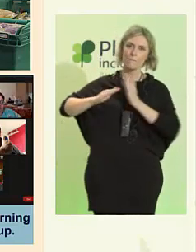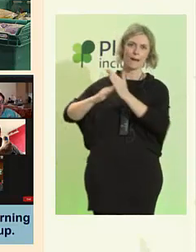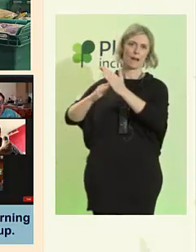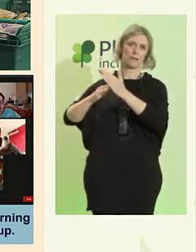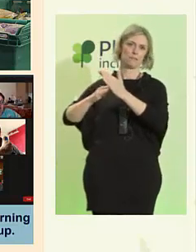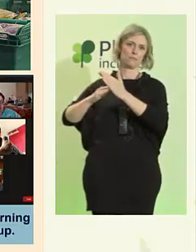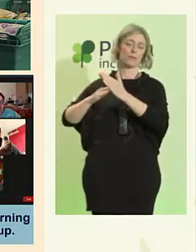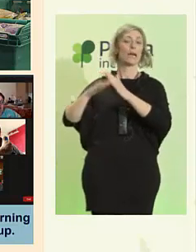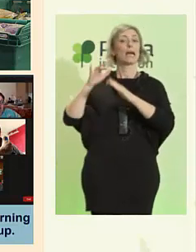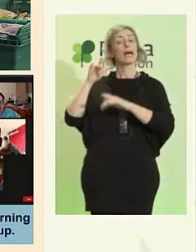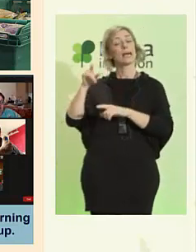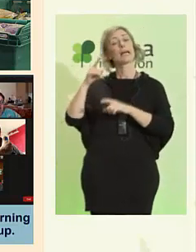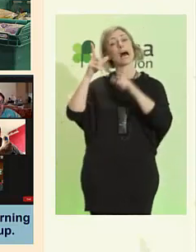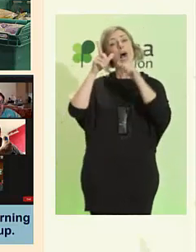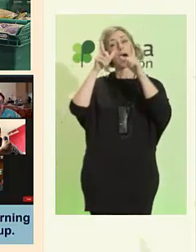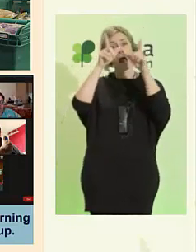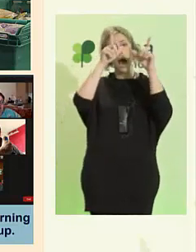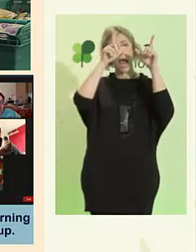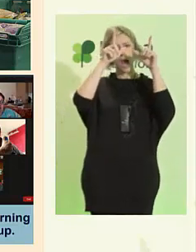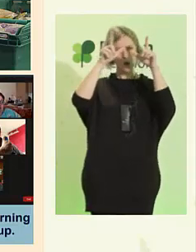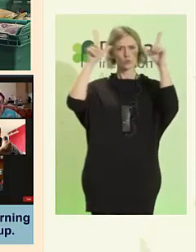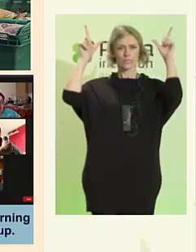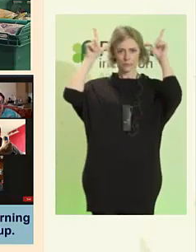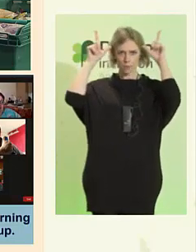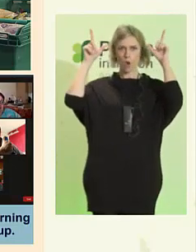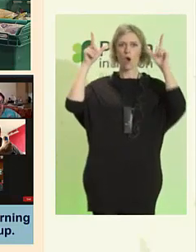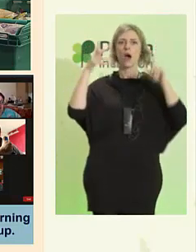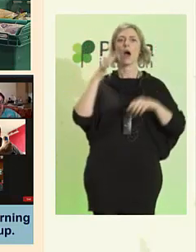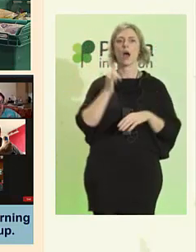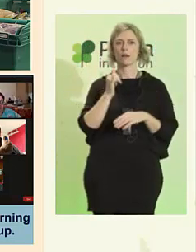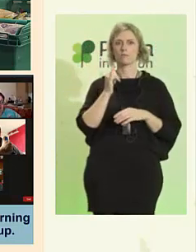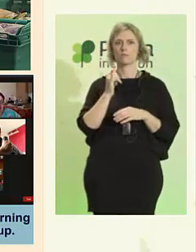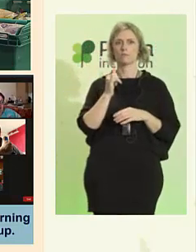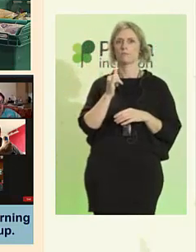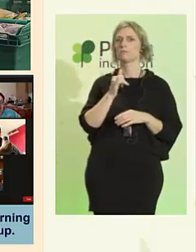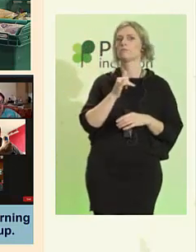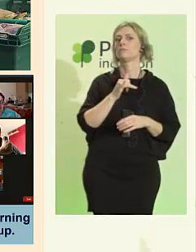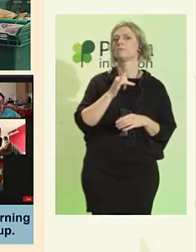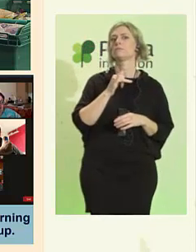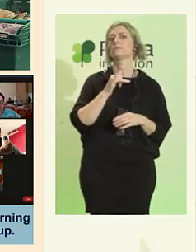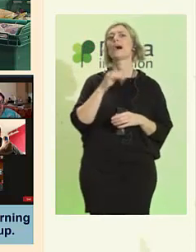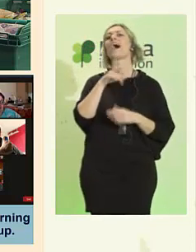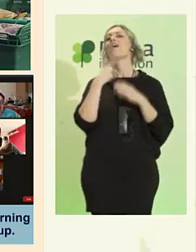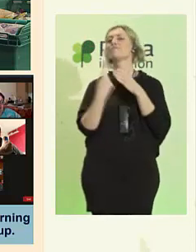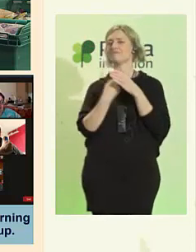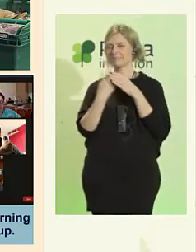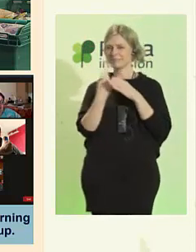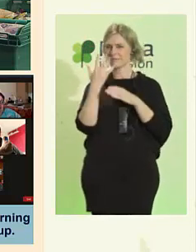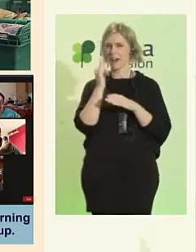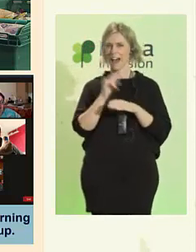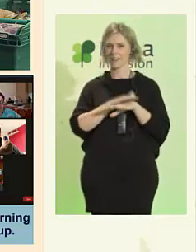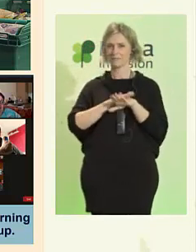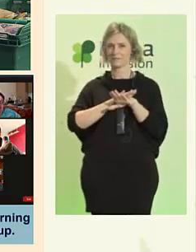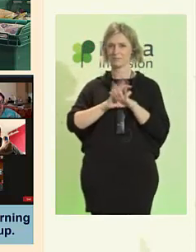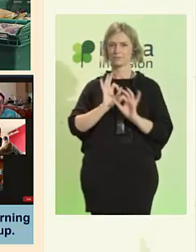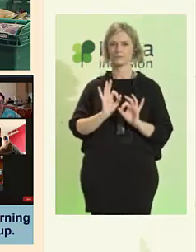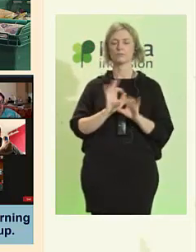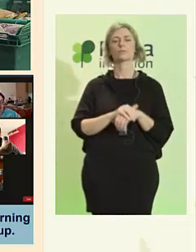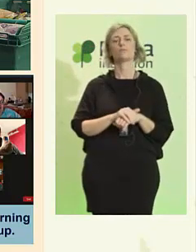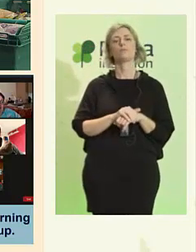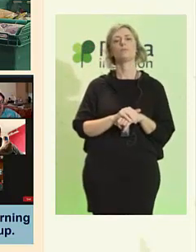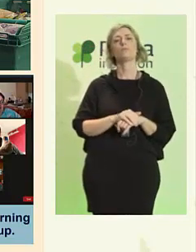es una chica con autismo. Tenemos a Fiona al lado de Greta, también de la red de